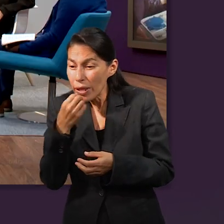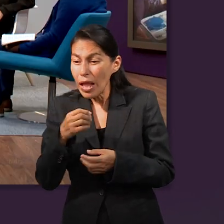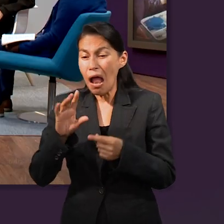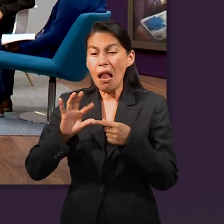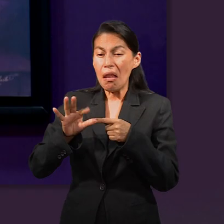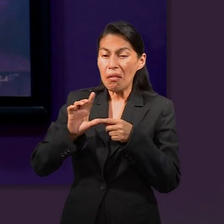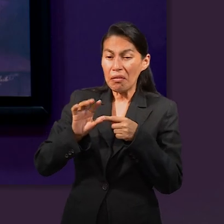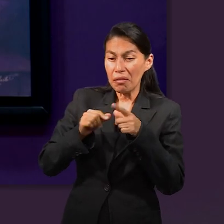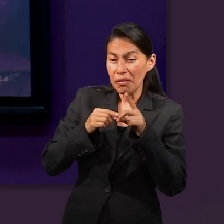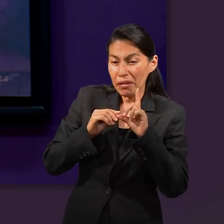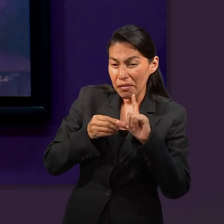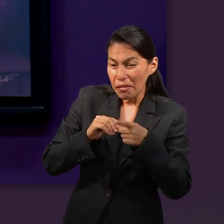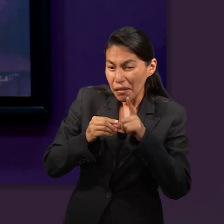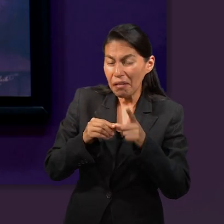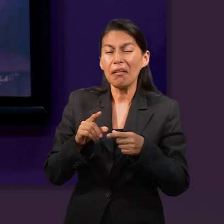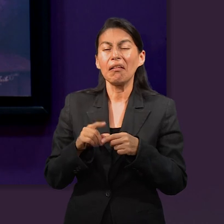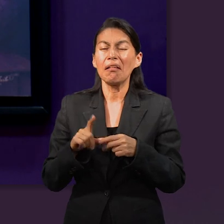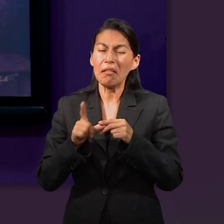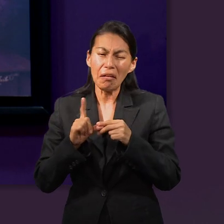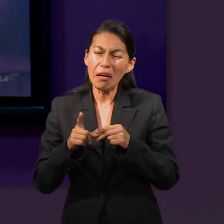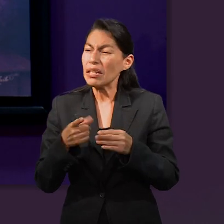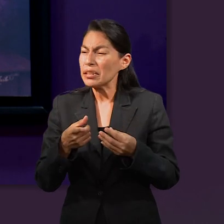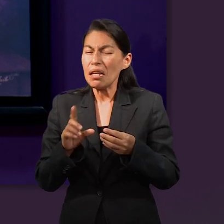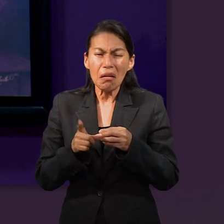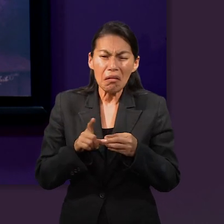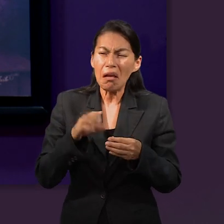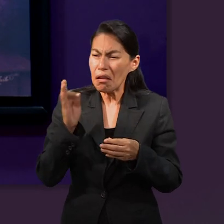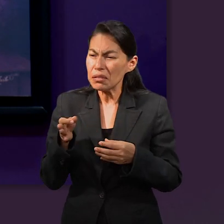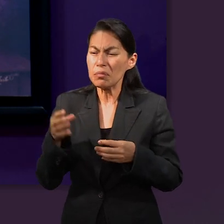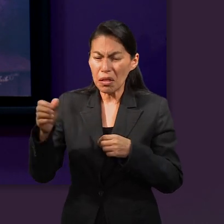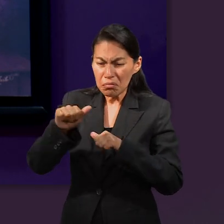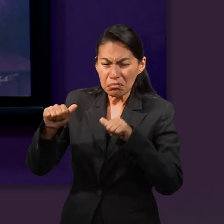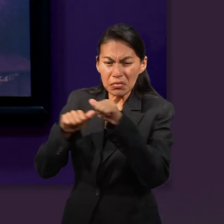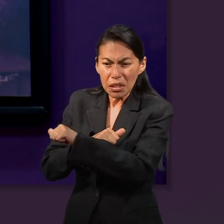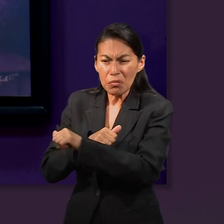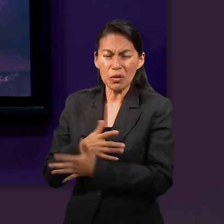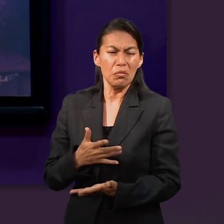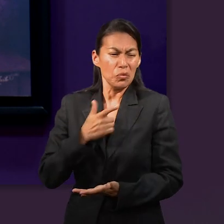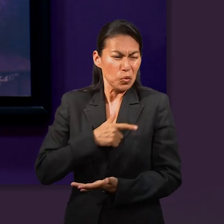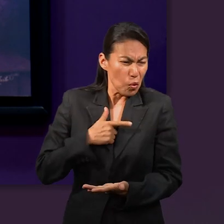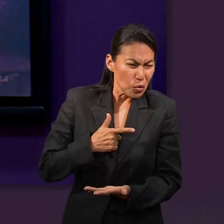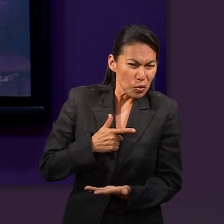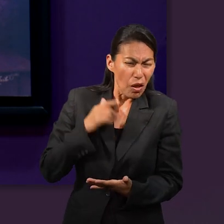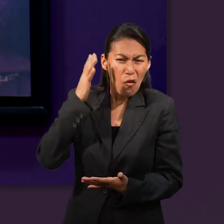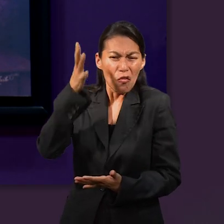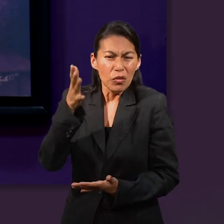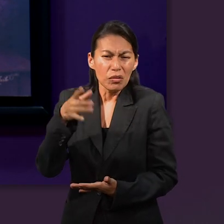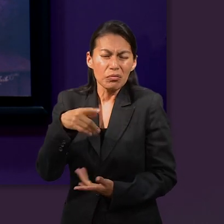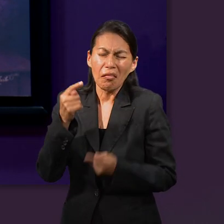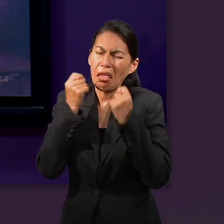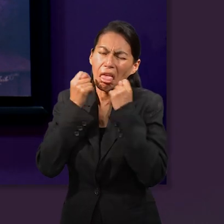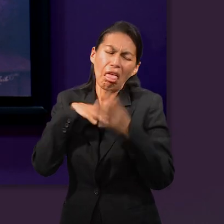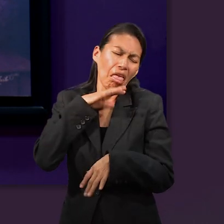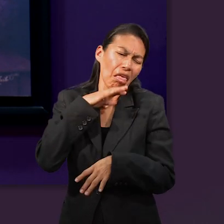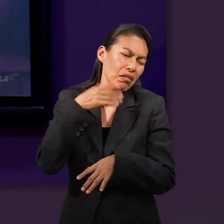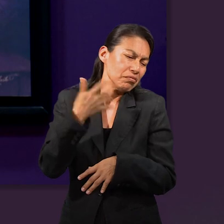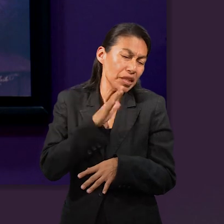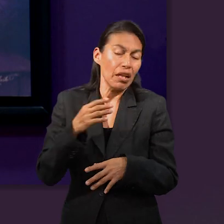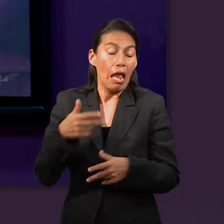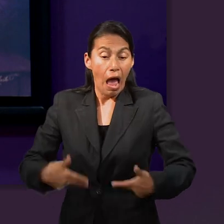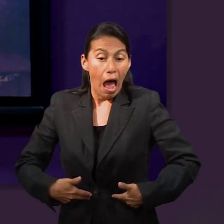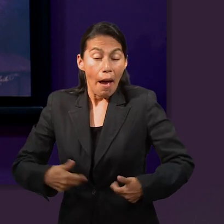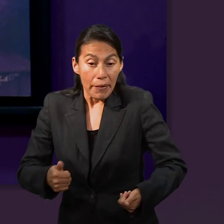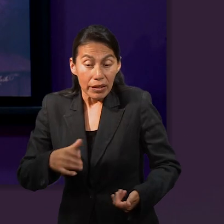carácter, pues él obteniendo el placer inmediato, no pensando en el futuro, él satisfaciendo su